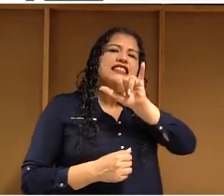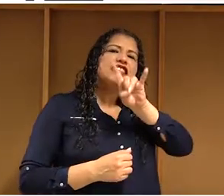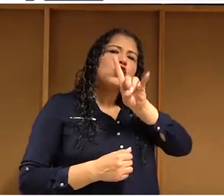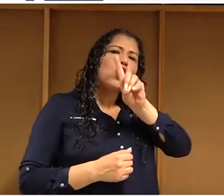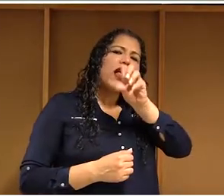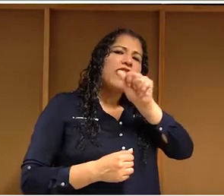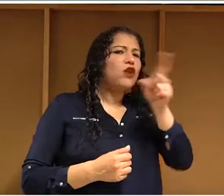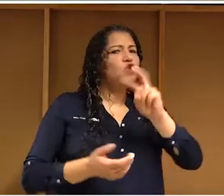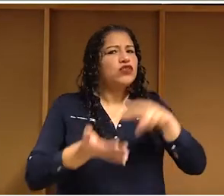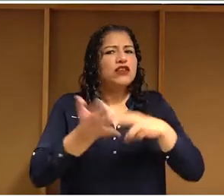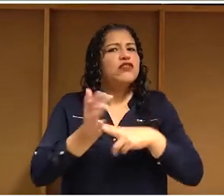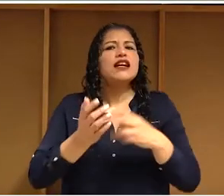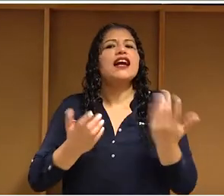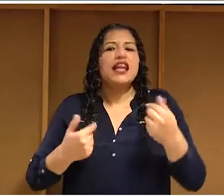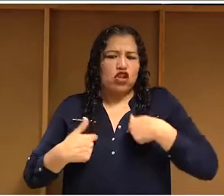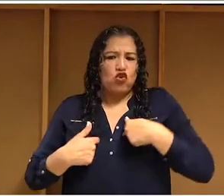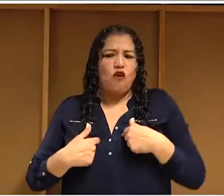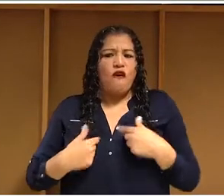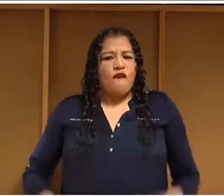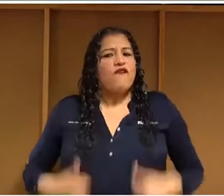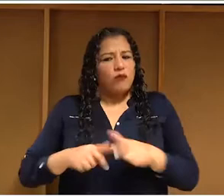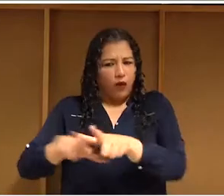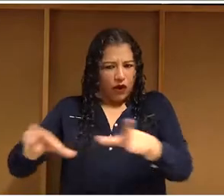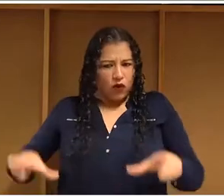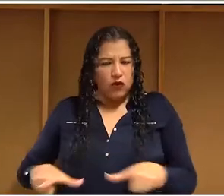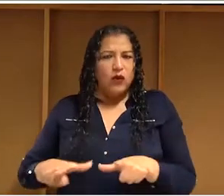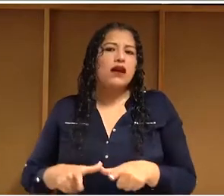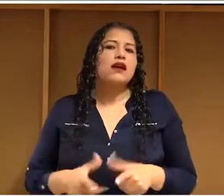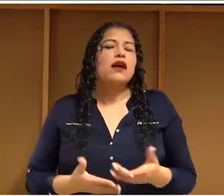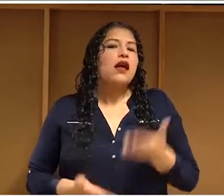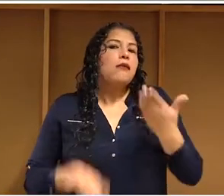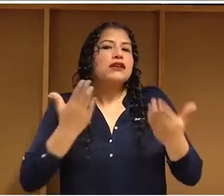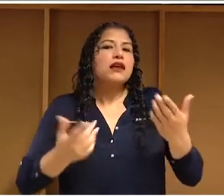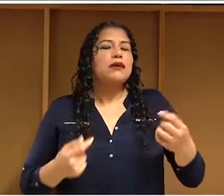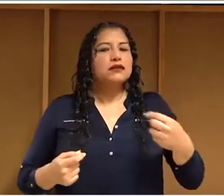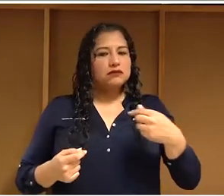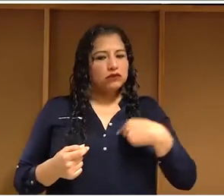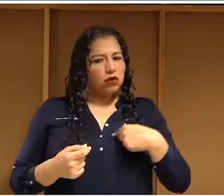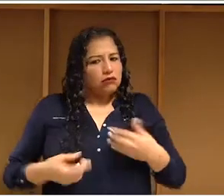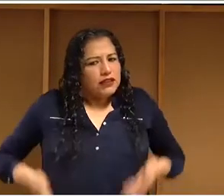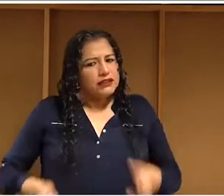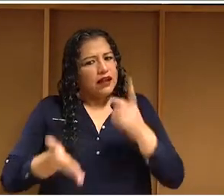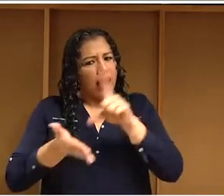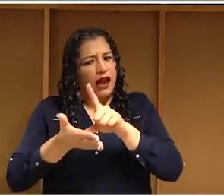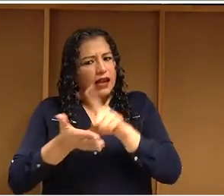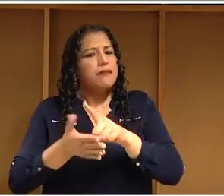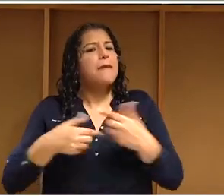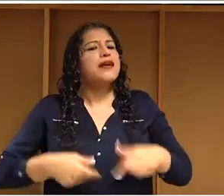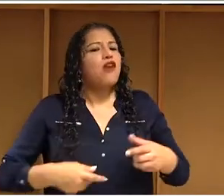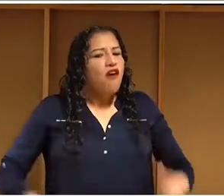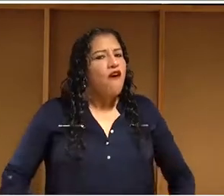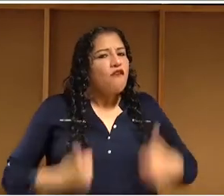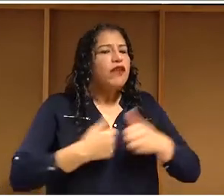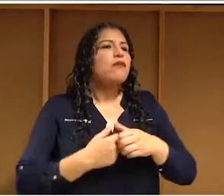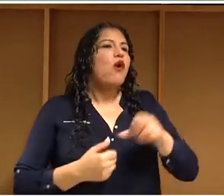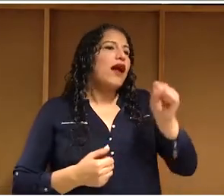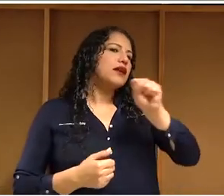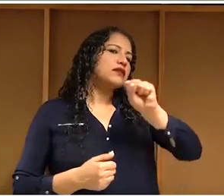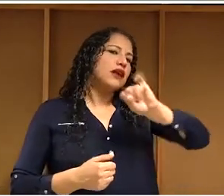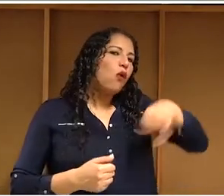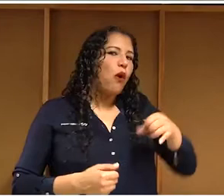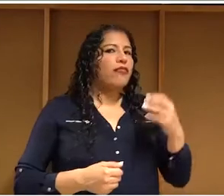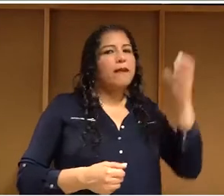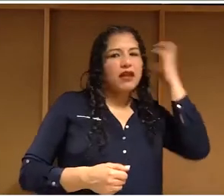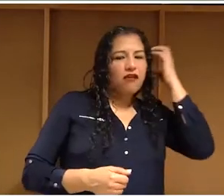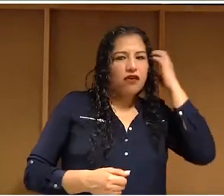no necesariamente. Alguien puede residir en San Juan de Miraflores y puede disfrutar de los espacios públicos en